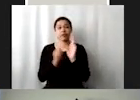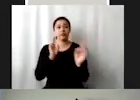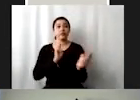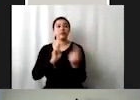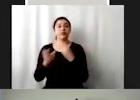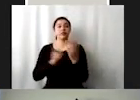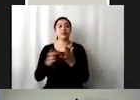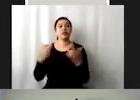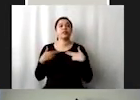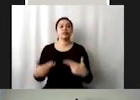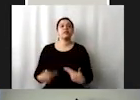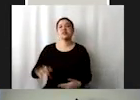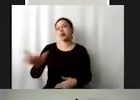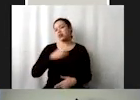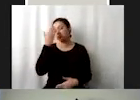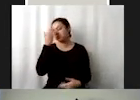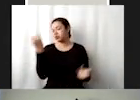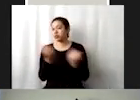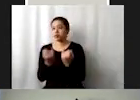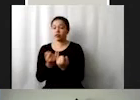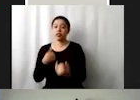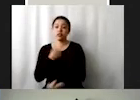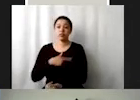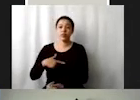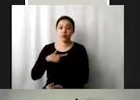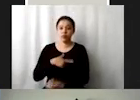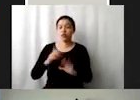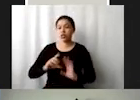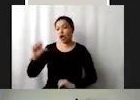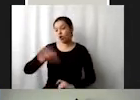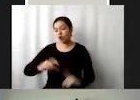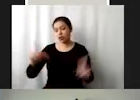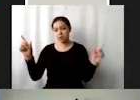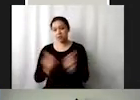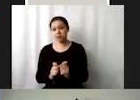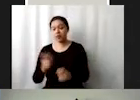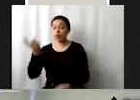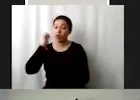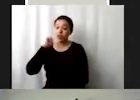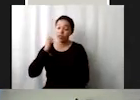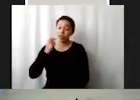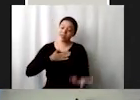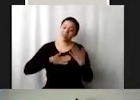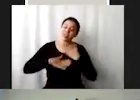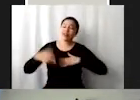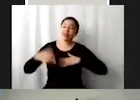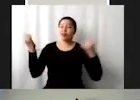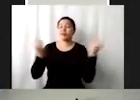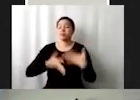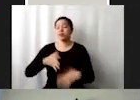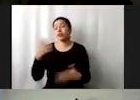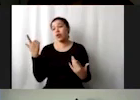los derechos humanos y con eso me gustaría que se quede en el día de hoy espero no haya sido muy pesadito porque si